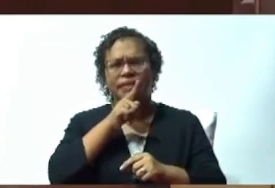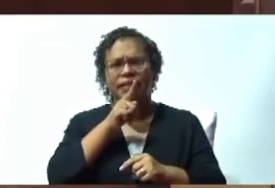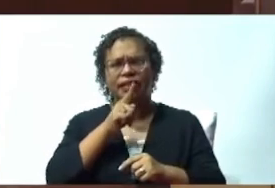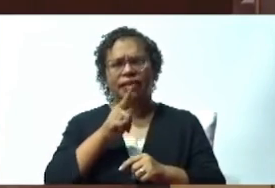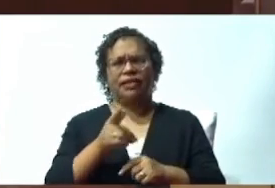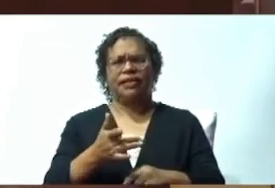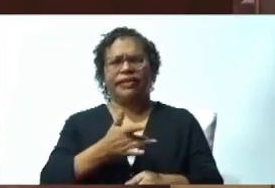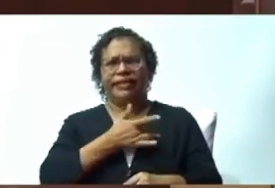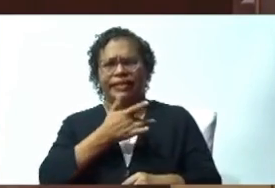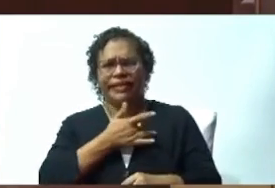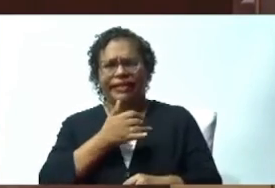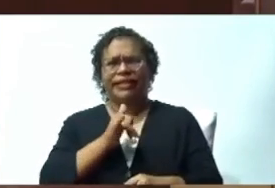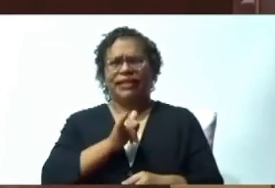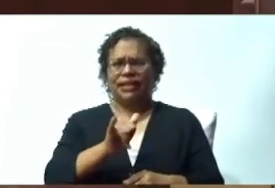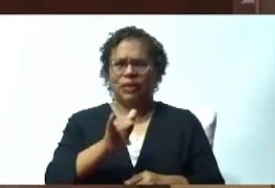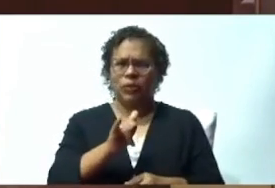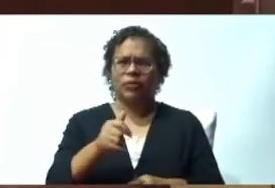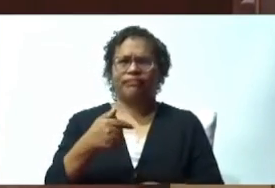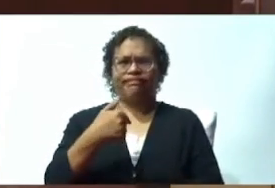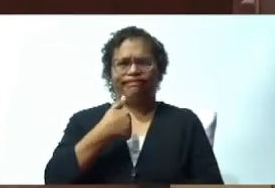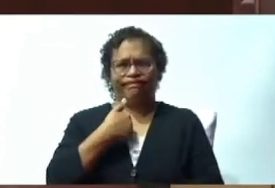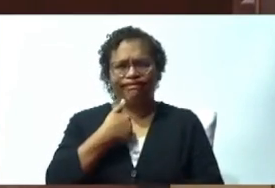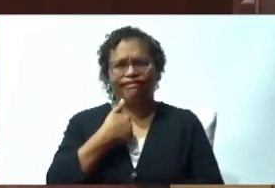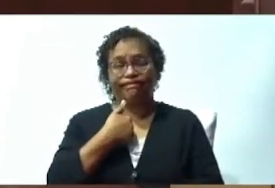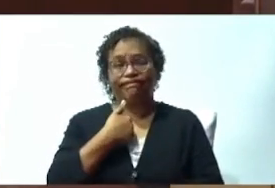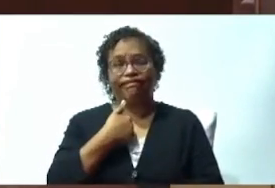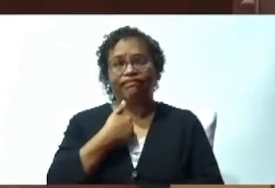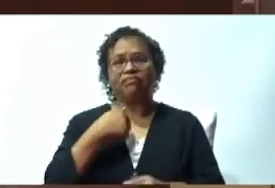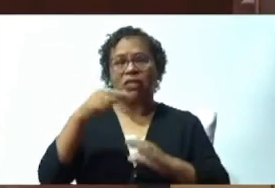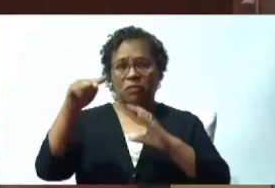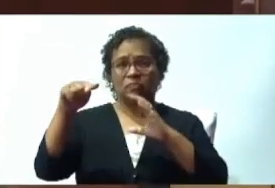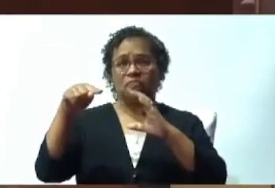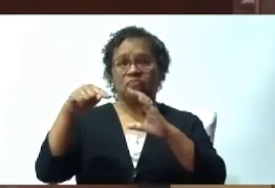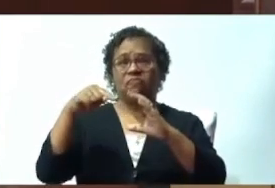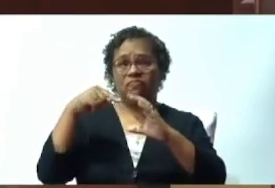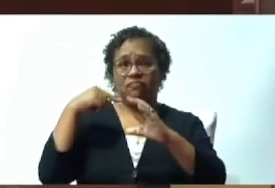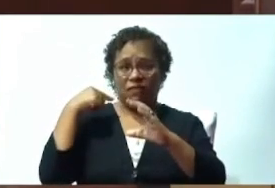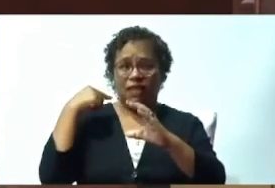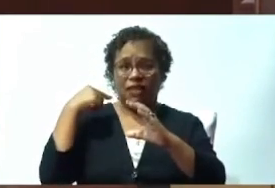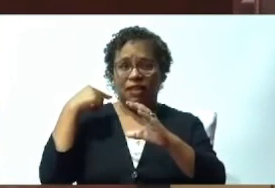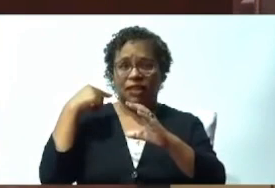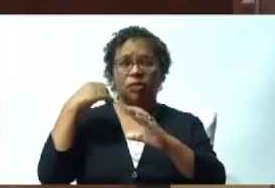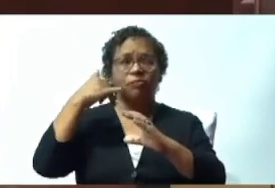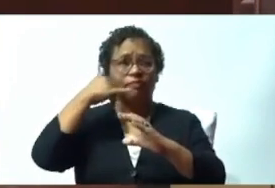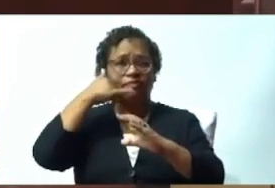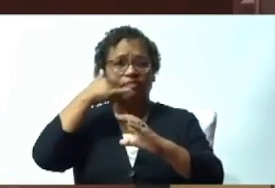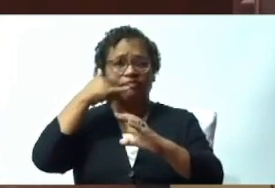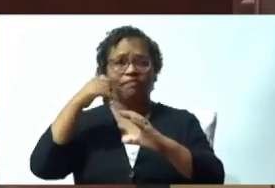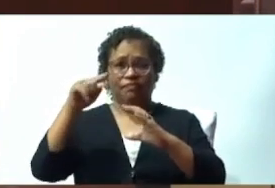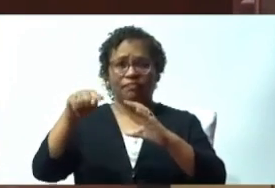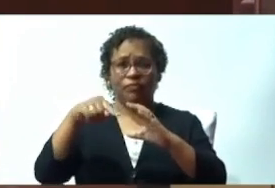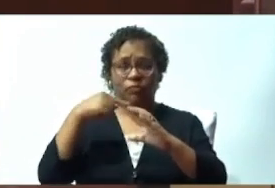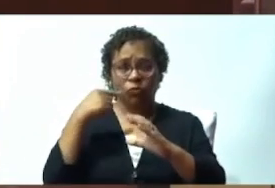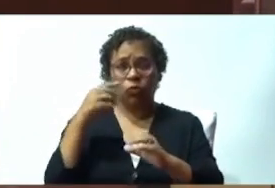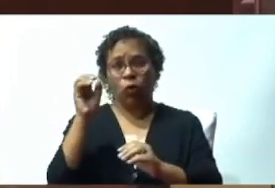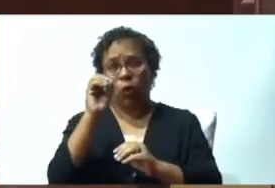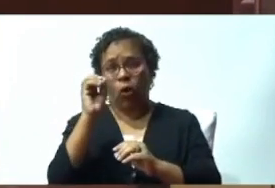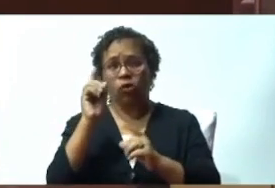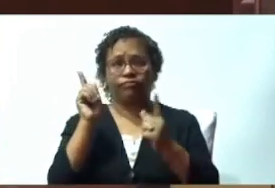por la vía directa o por vía